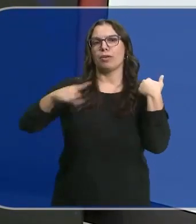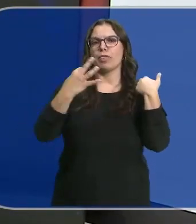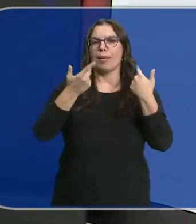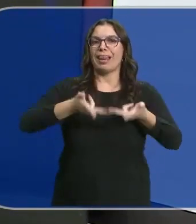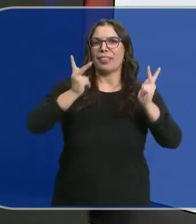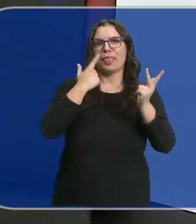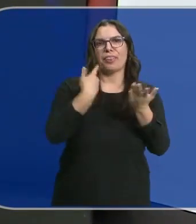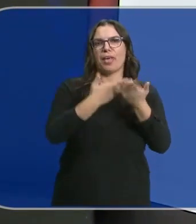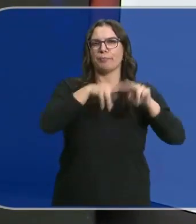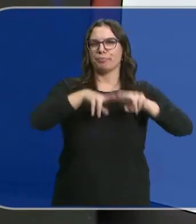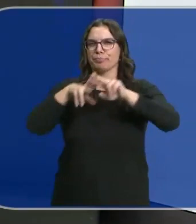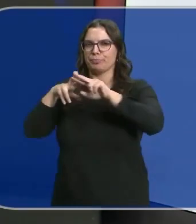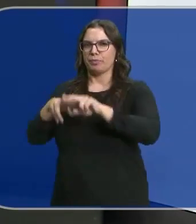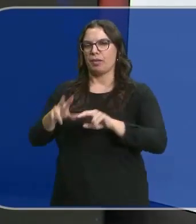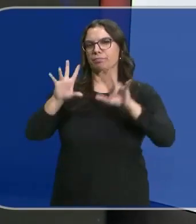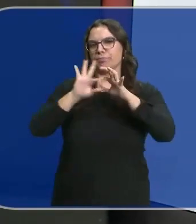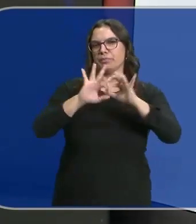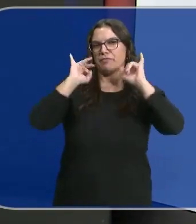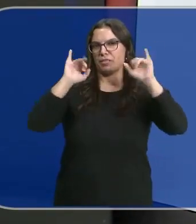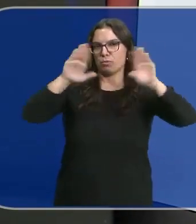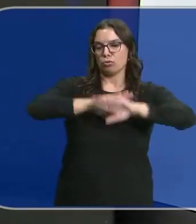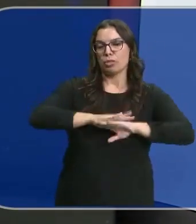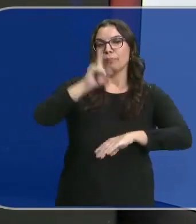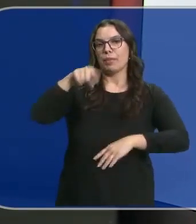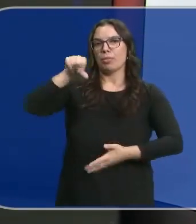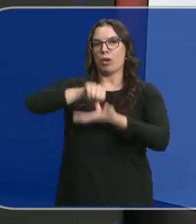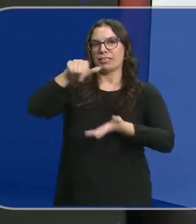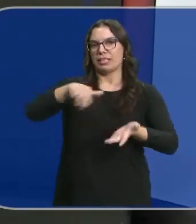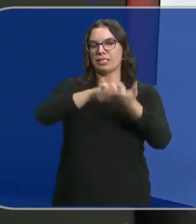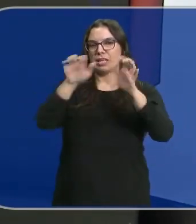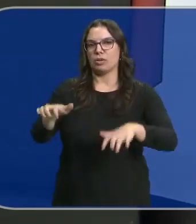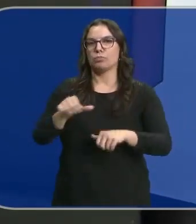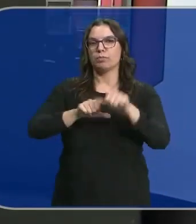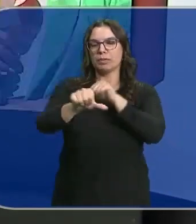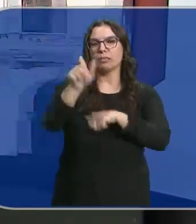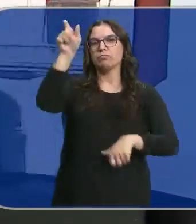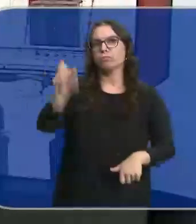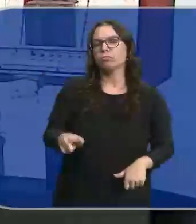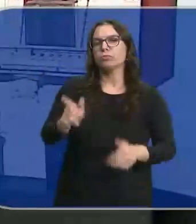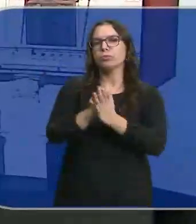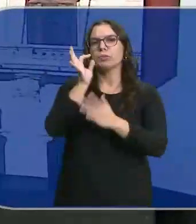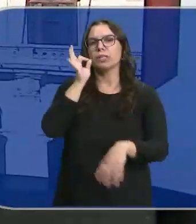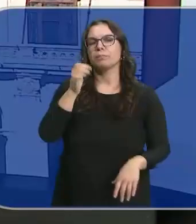las licencias de los locales de ocio nocturno. También en las ciudades de Castilla y León. Ana Duarte, volvemos contigo.